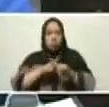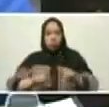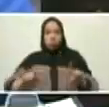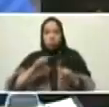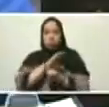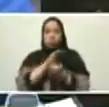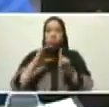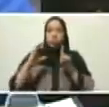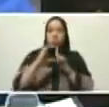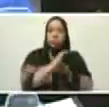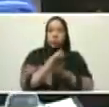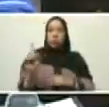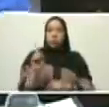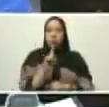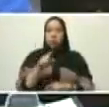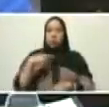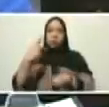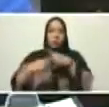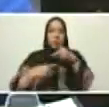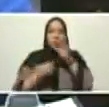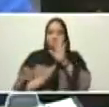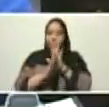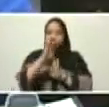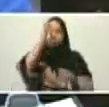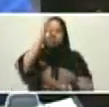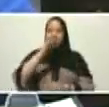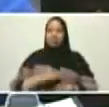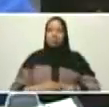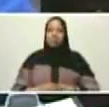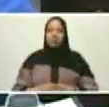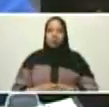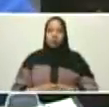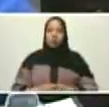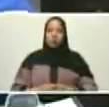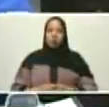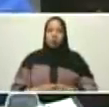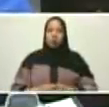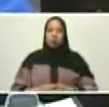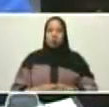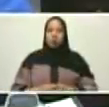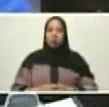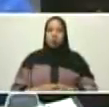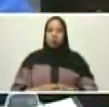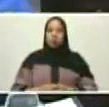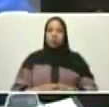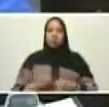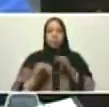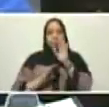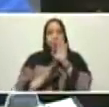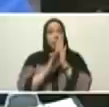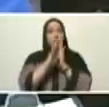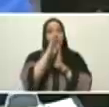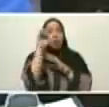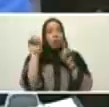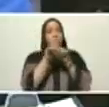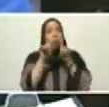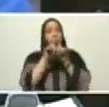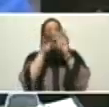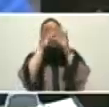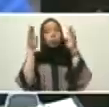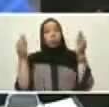multicéntrico no lo para nadie. Lo que va es para adelante el mundo nuevo